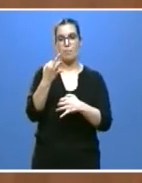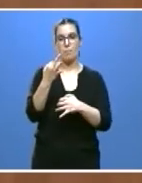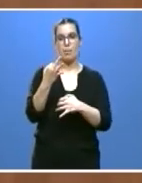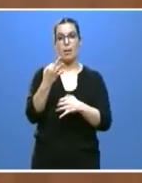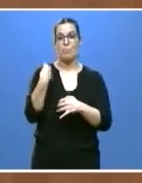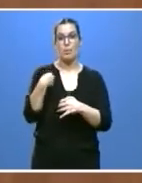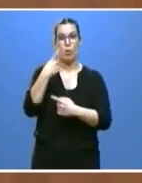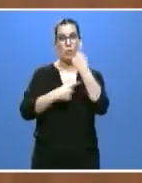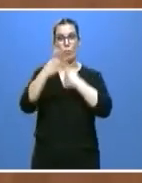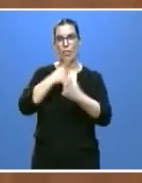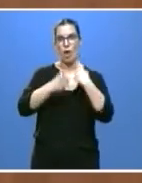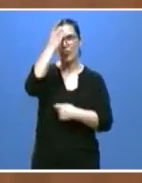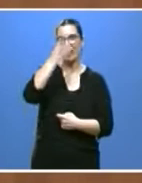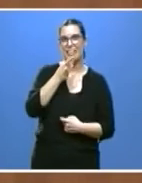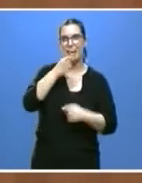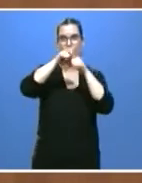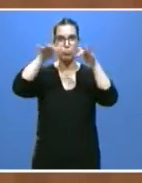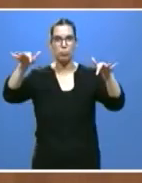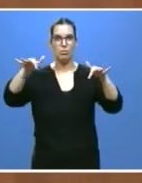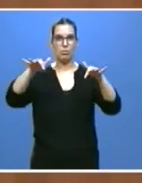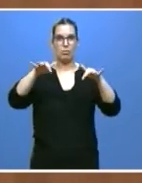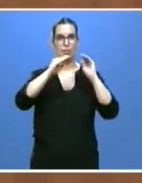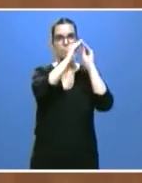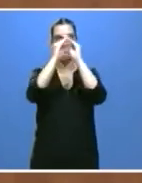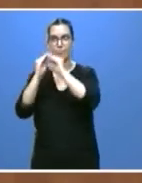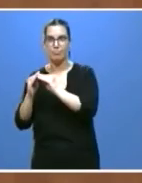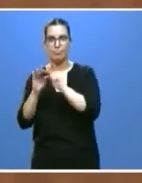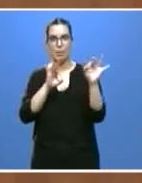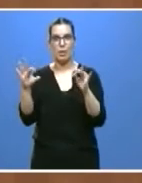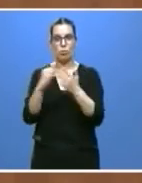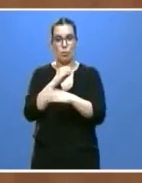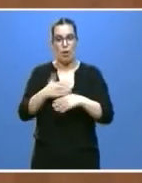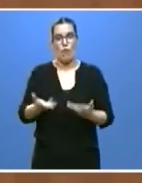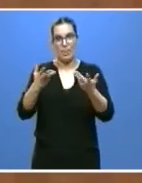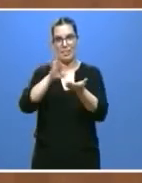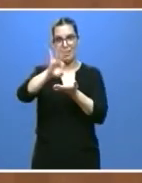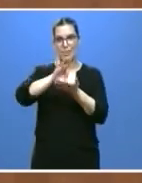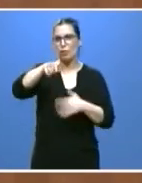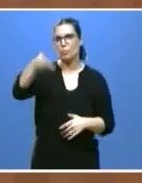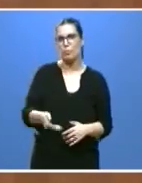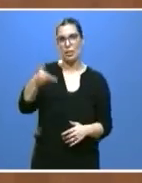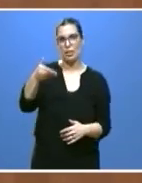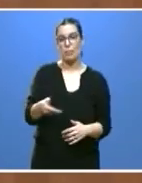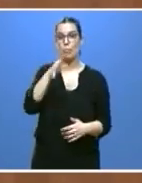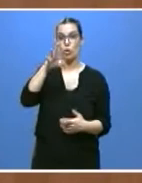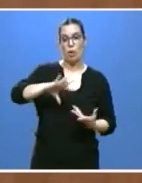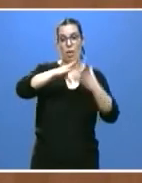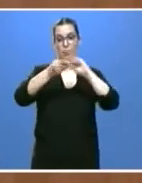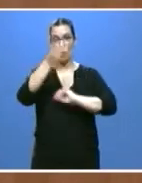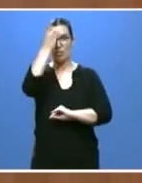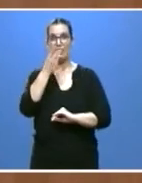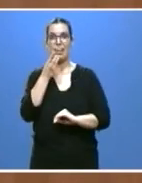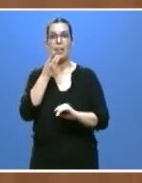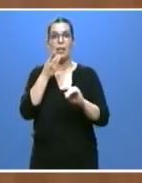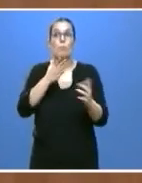información, la producción y la prestación de servicios. Es imprescindible. Por ello, la transformación digital ya no es una